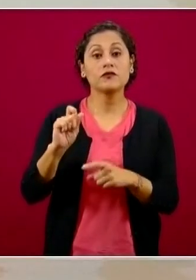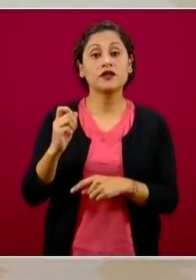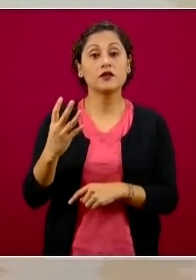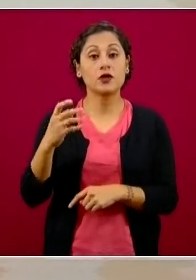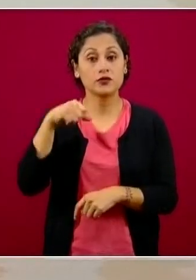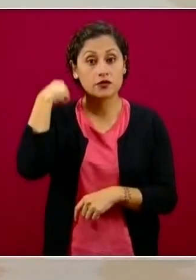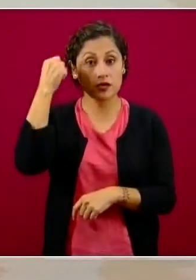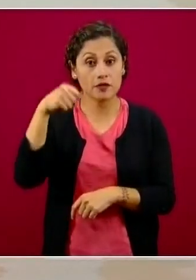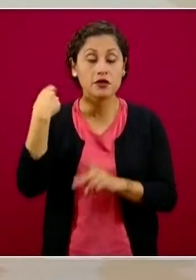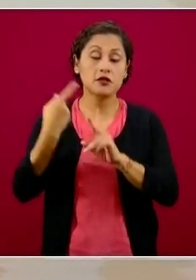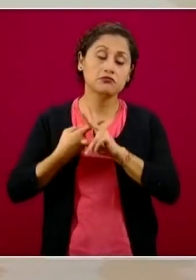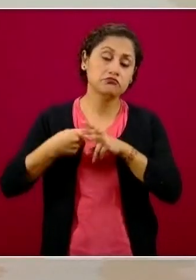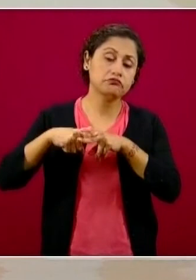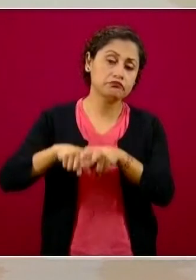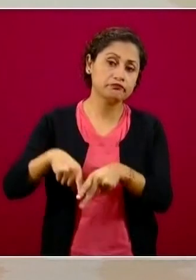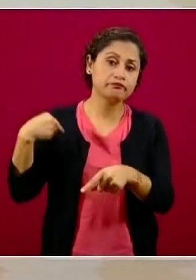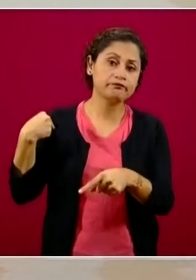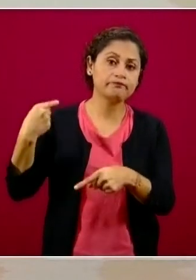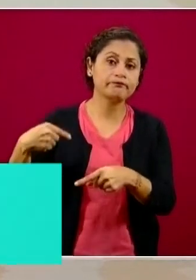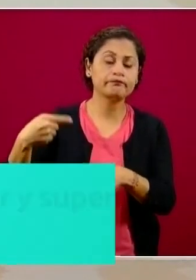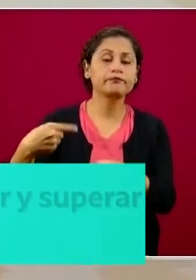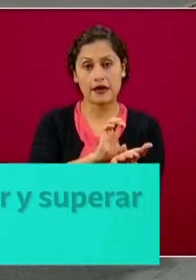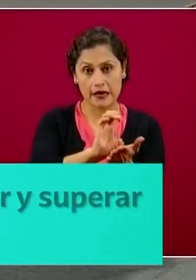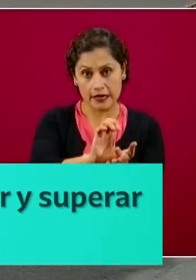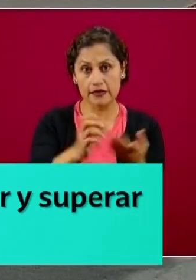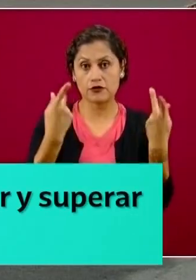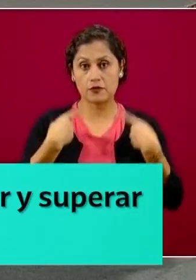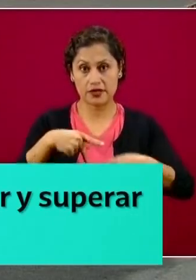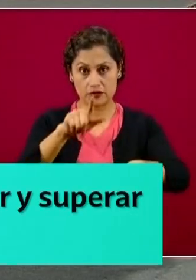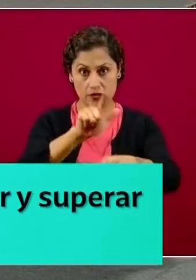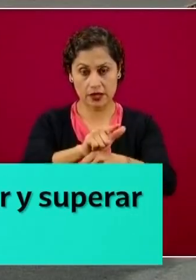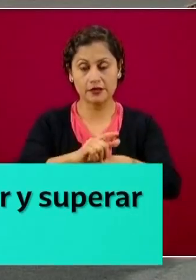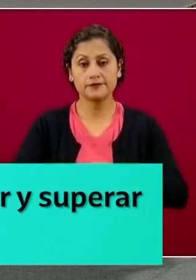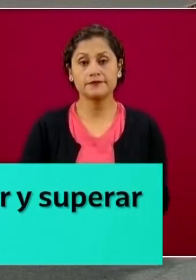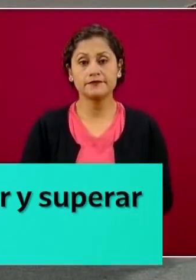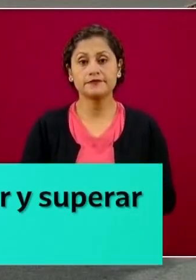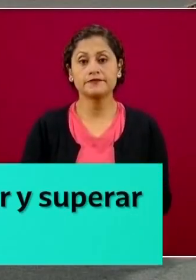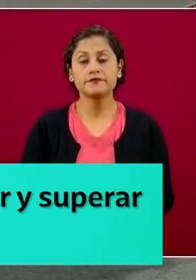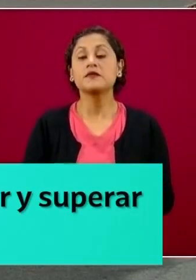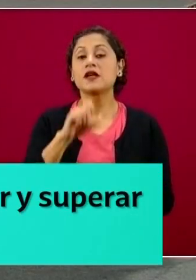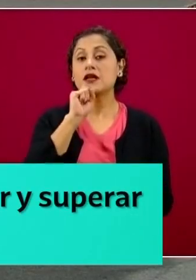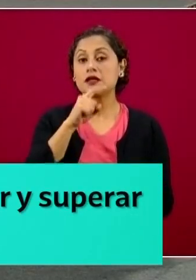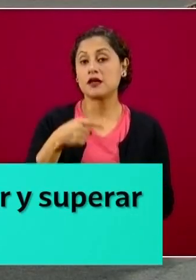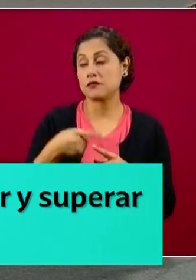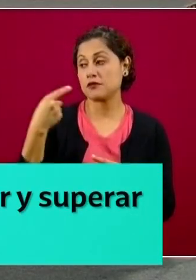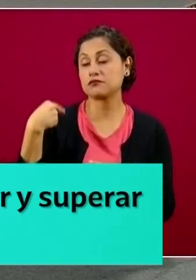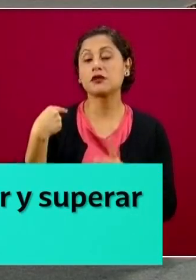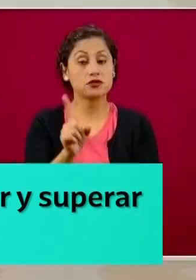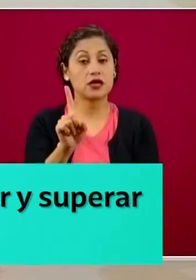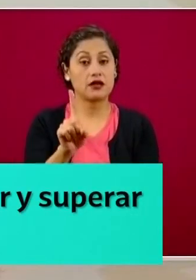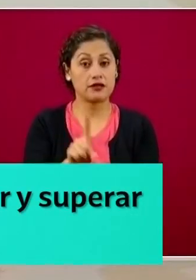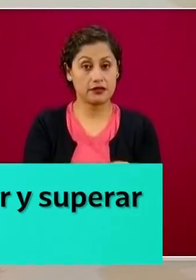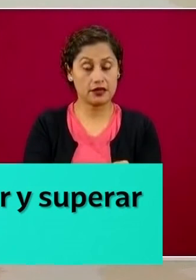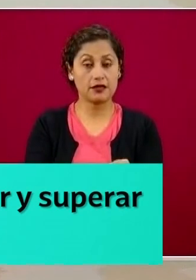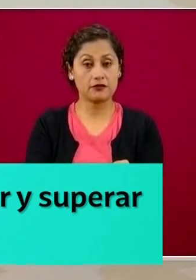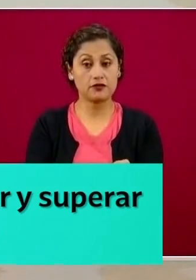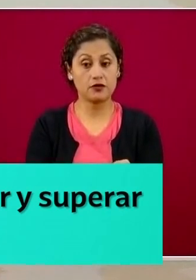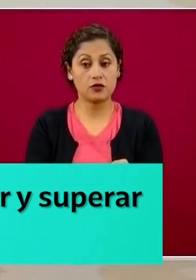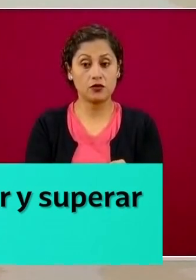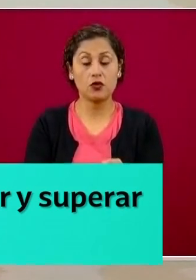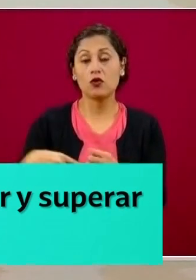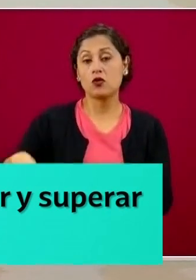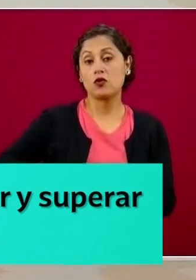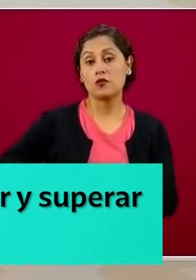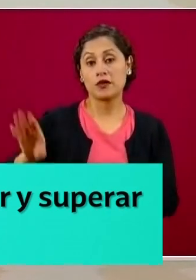La Secretaría de Economía pondrá a disposición de las micro, pequeñas y medianas empresas un documento para guiarlas e impulsar su